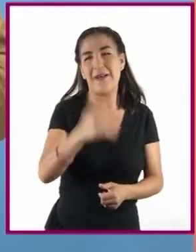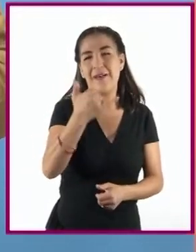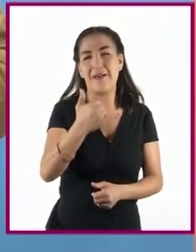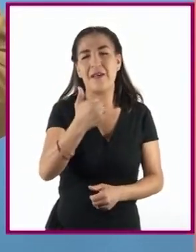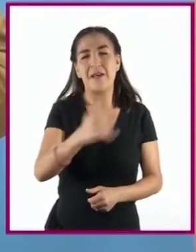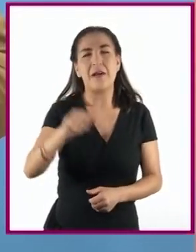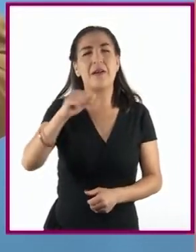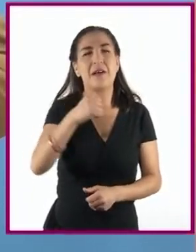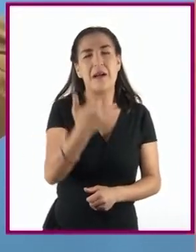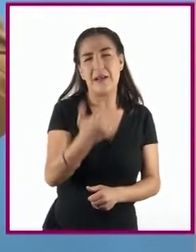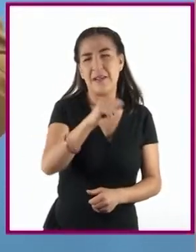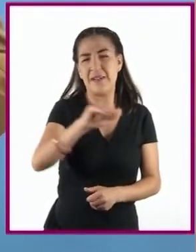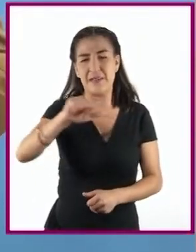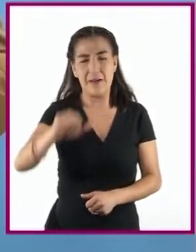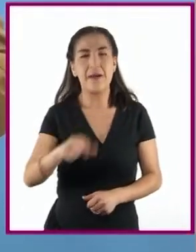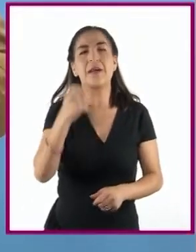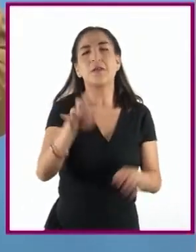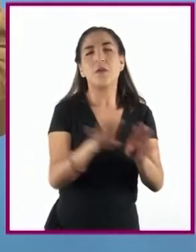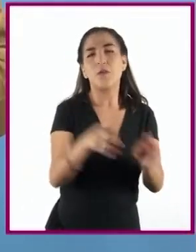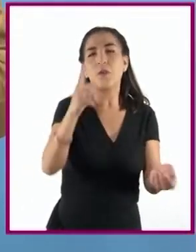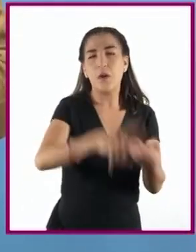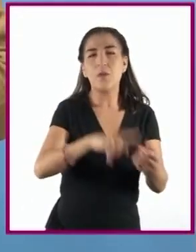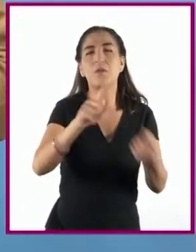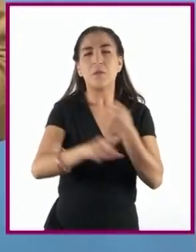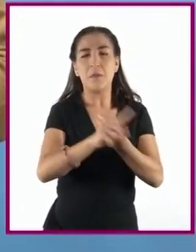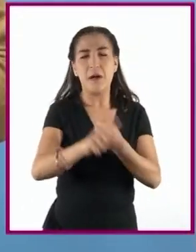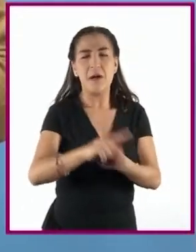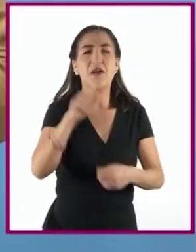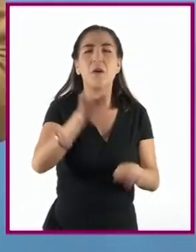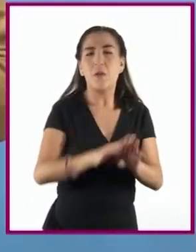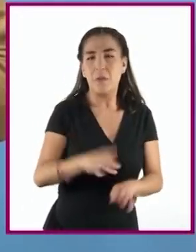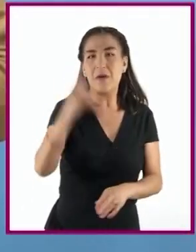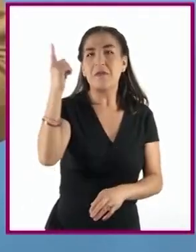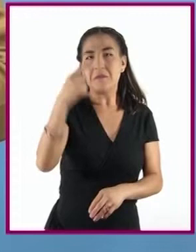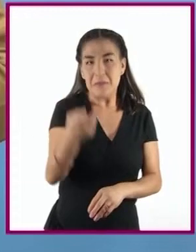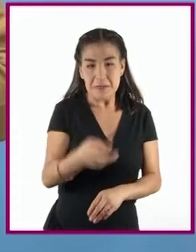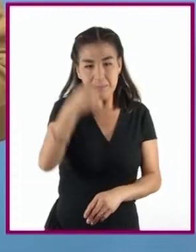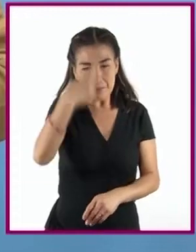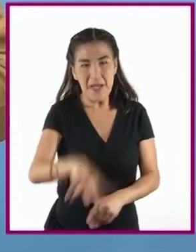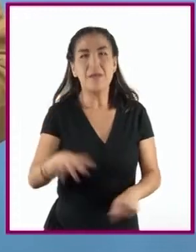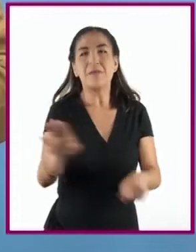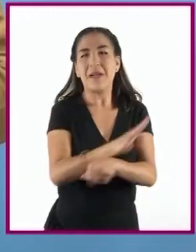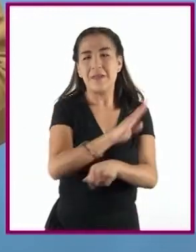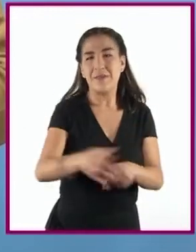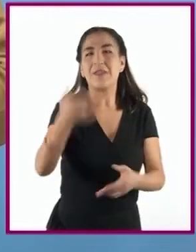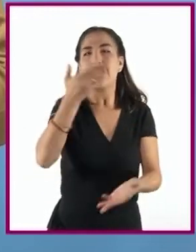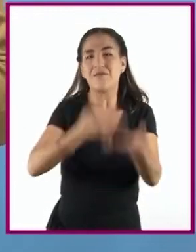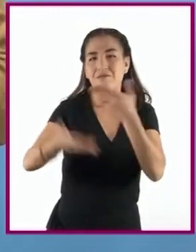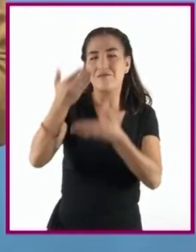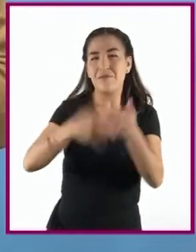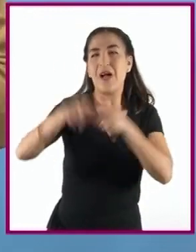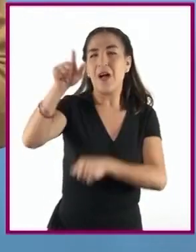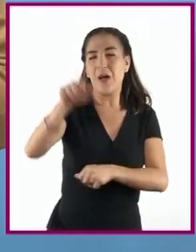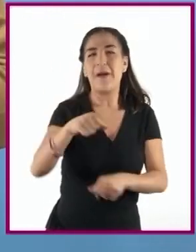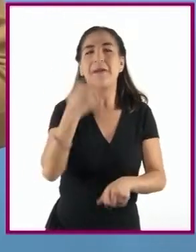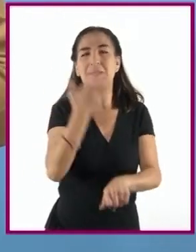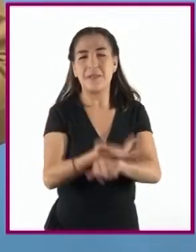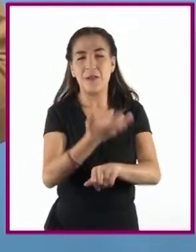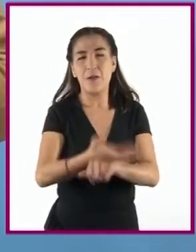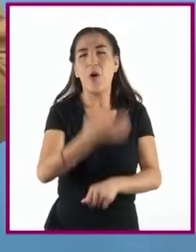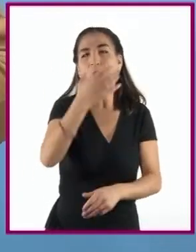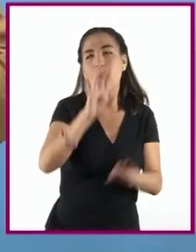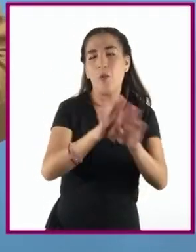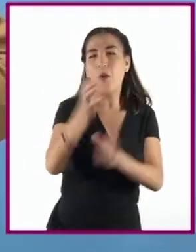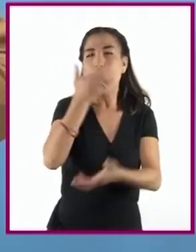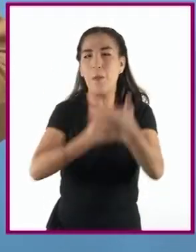50 fue fundamental para la economía. México siguió beneficiándose del comercio con Estados Unidos de América. Este periodo,